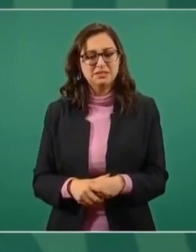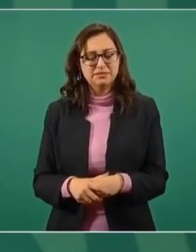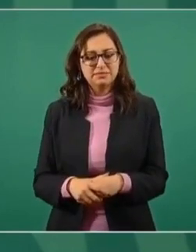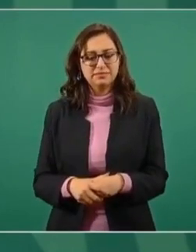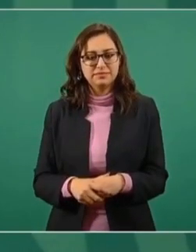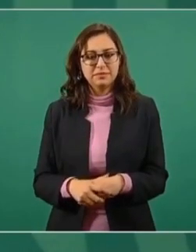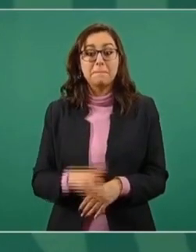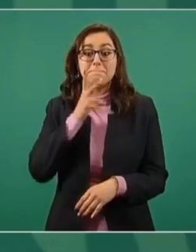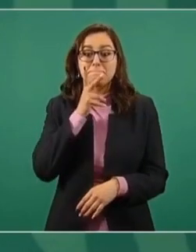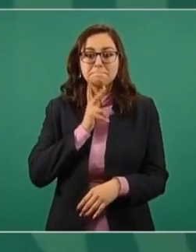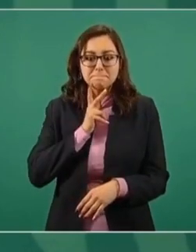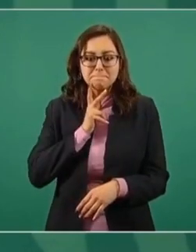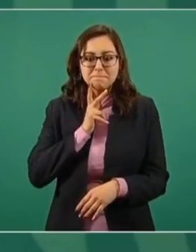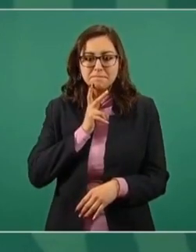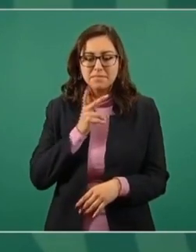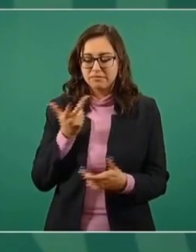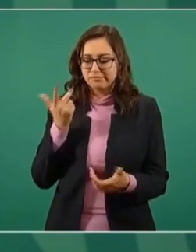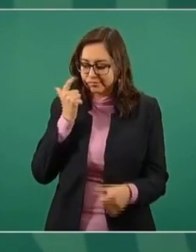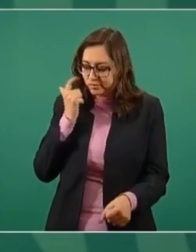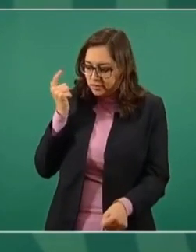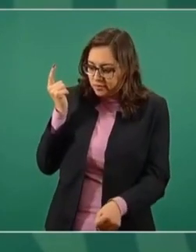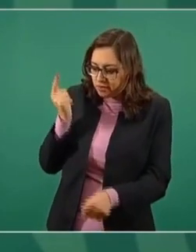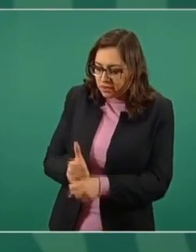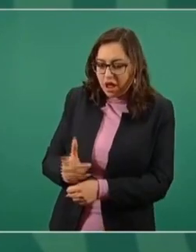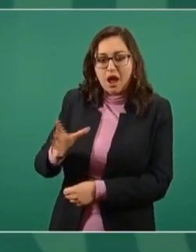Petróleo se descubre,